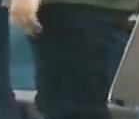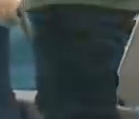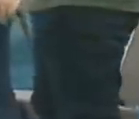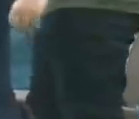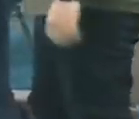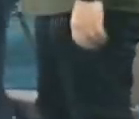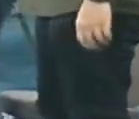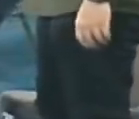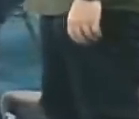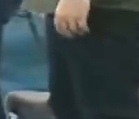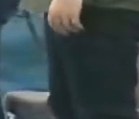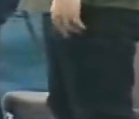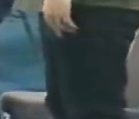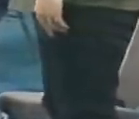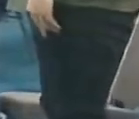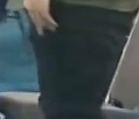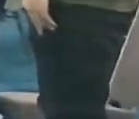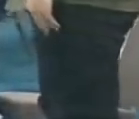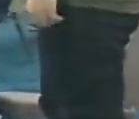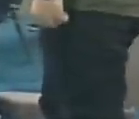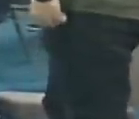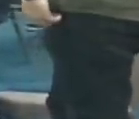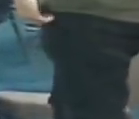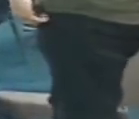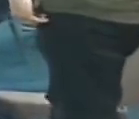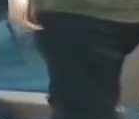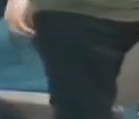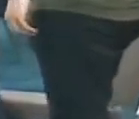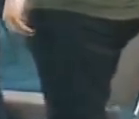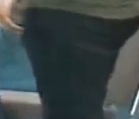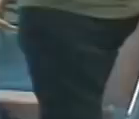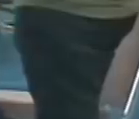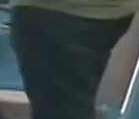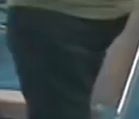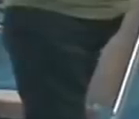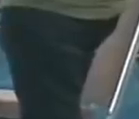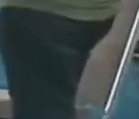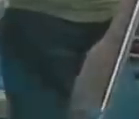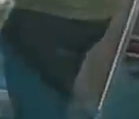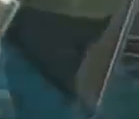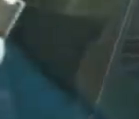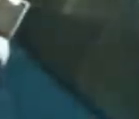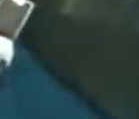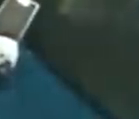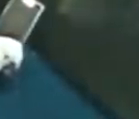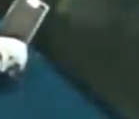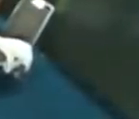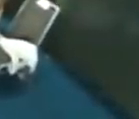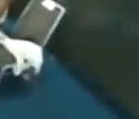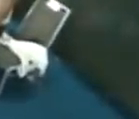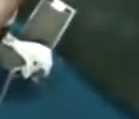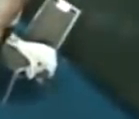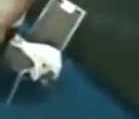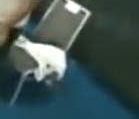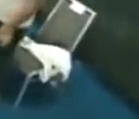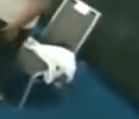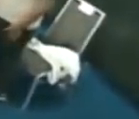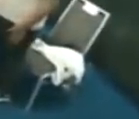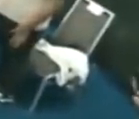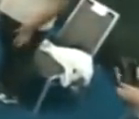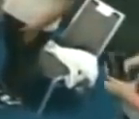sistema nacional de ingreso universitario en quince carreras que han sido priorizadas el jefe de estado